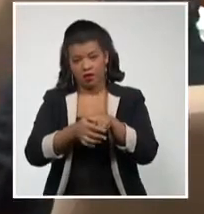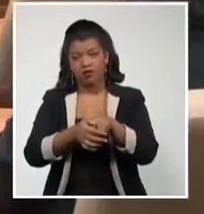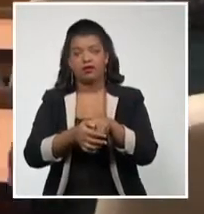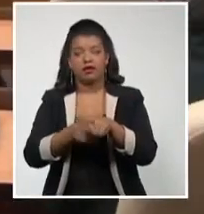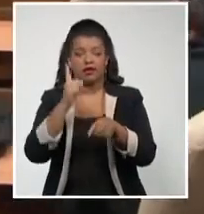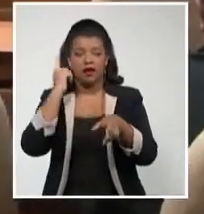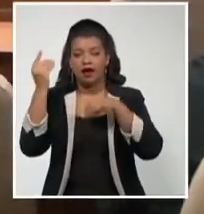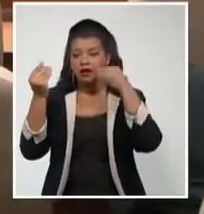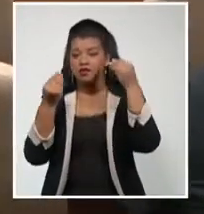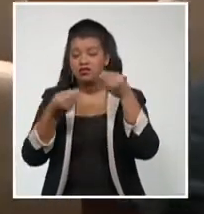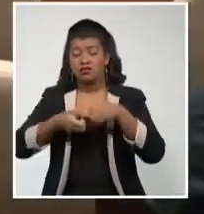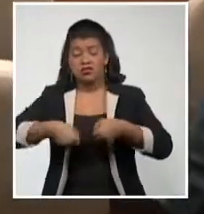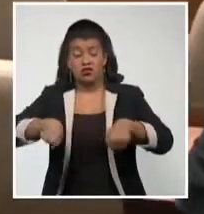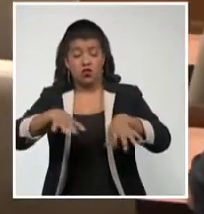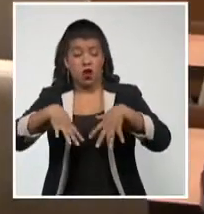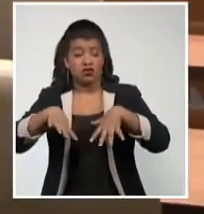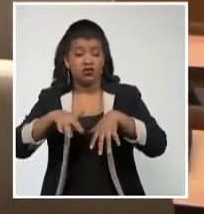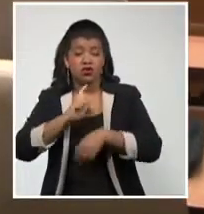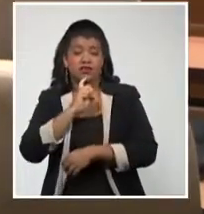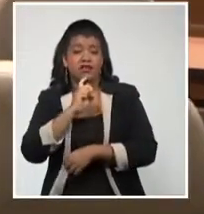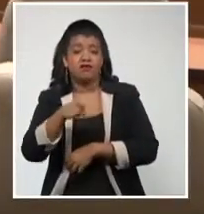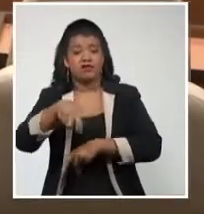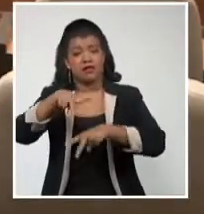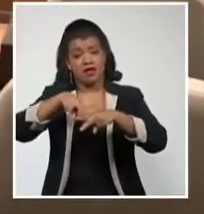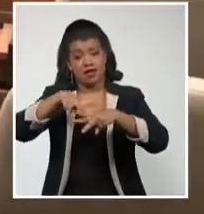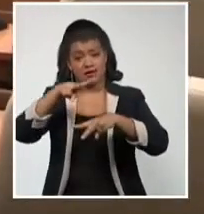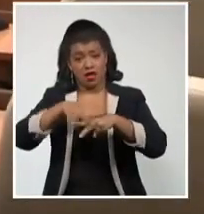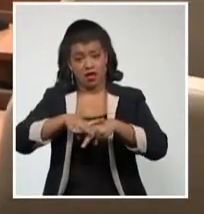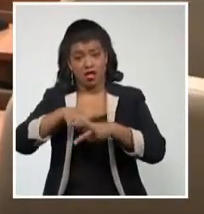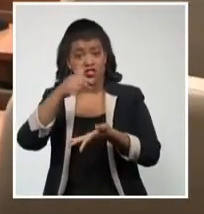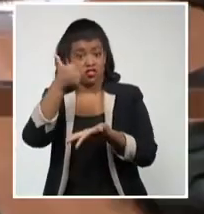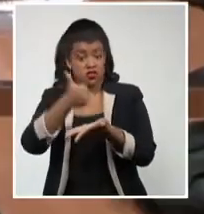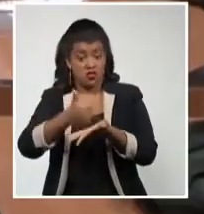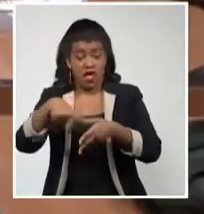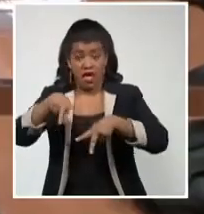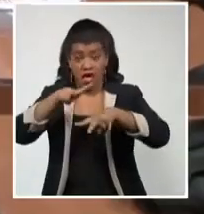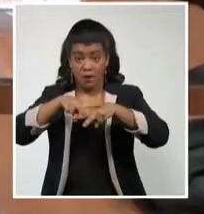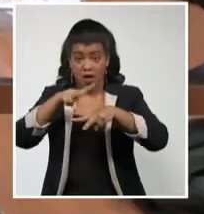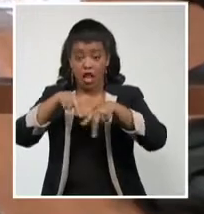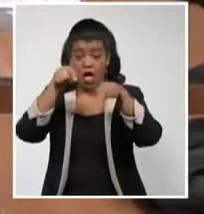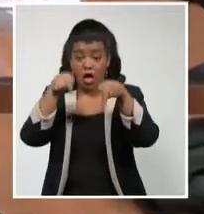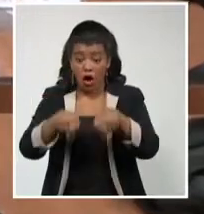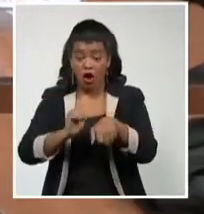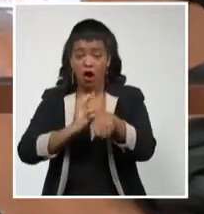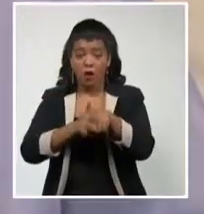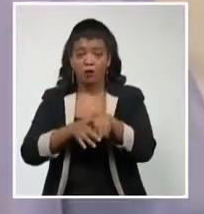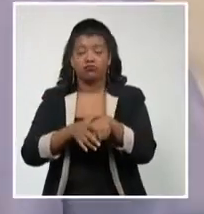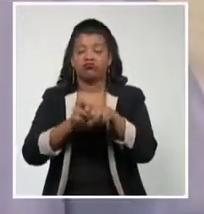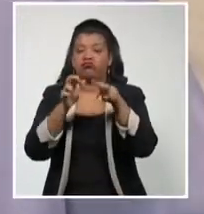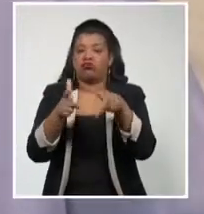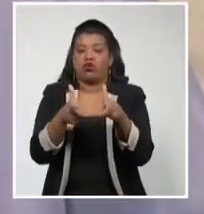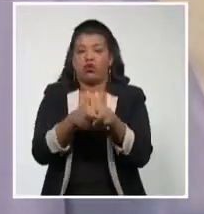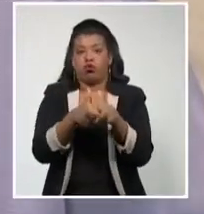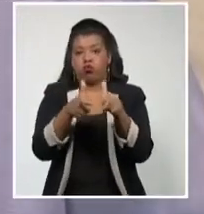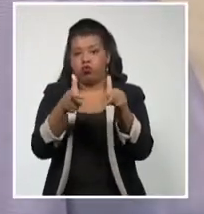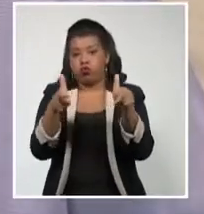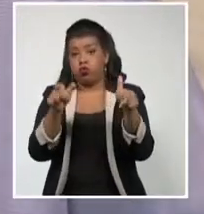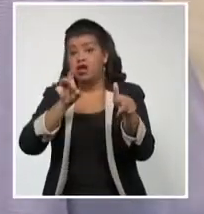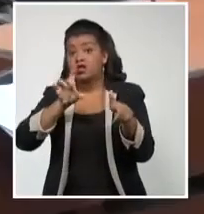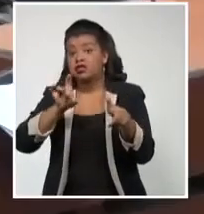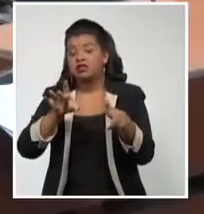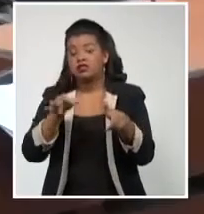la compleja situación epidemiológica en La Habana, ciudad en la que ya hoy el virus vuelve a estar disperso en sus 15